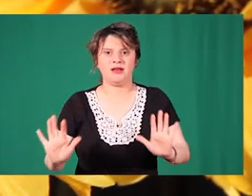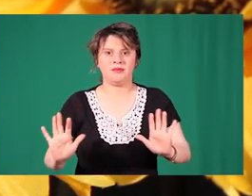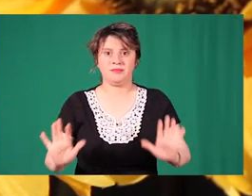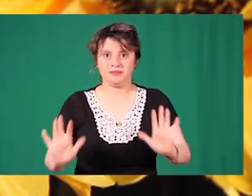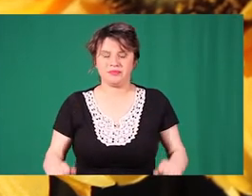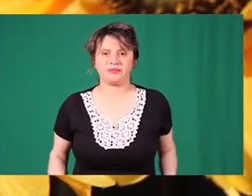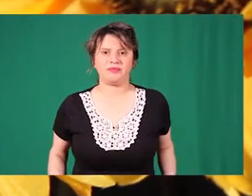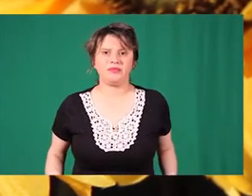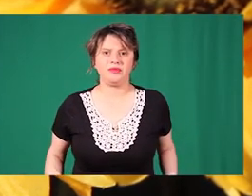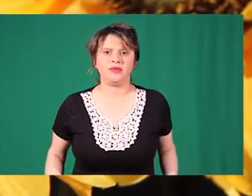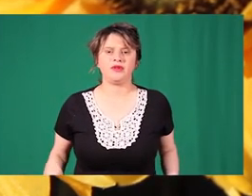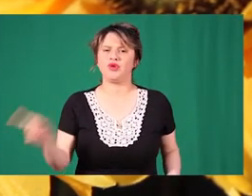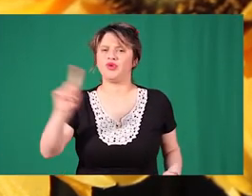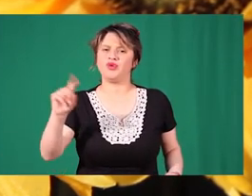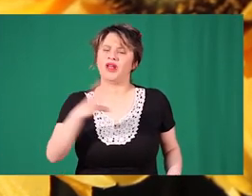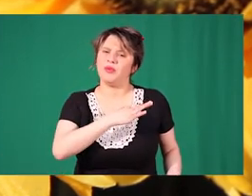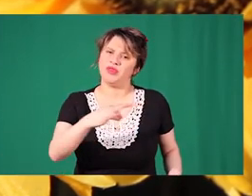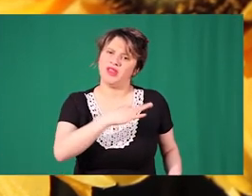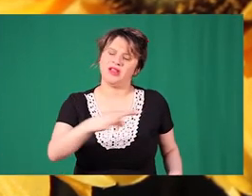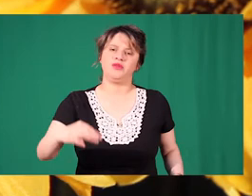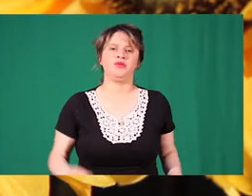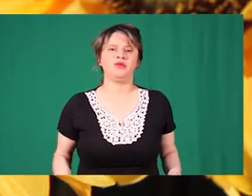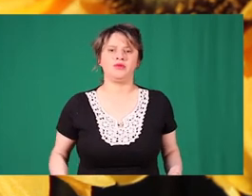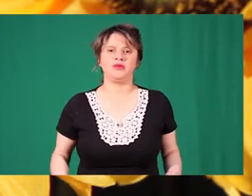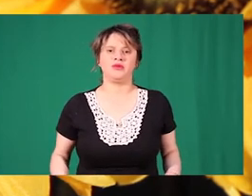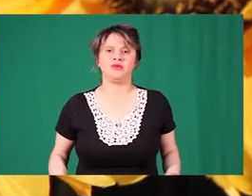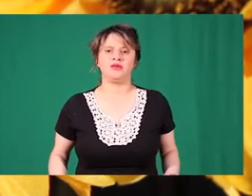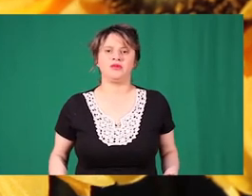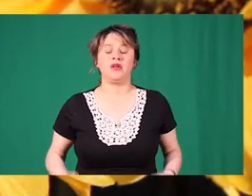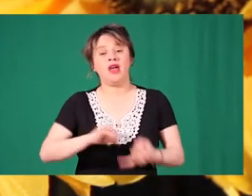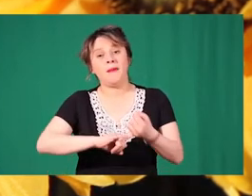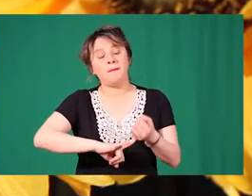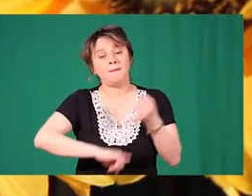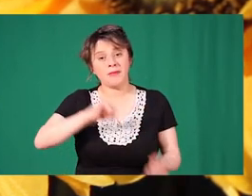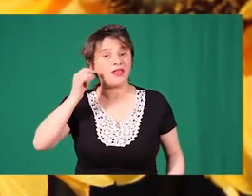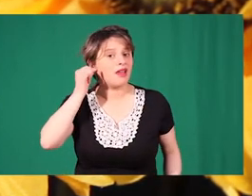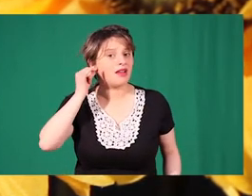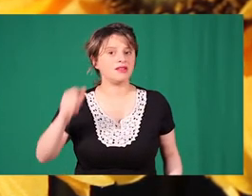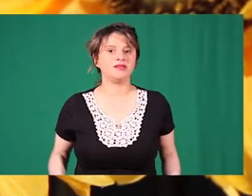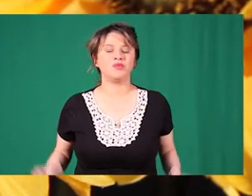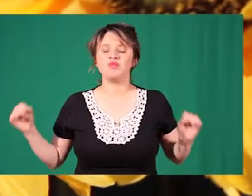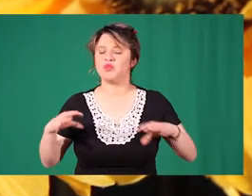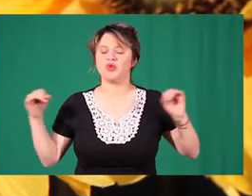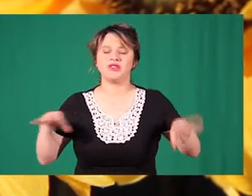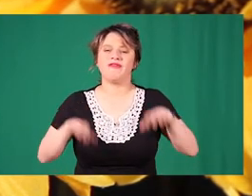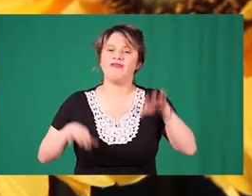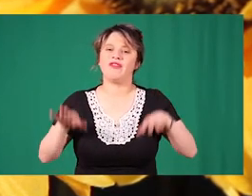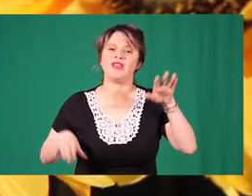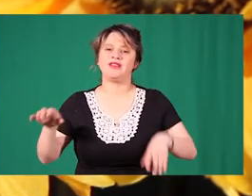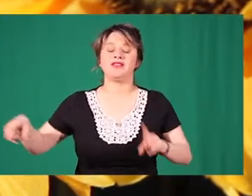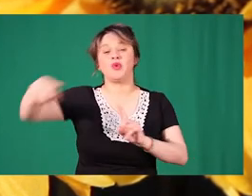¡Espera! No le hagan daño Amigas Muchas veces